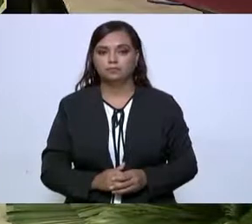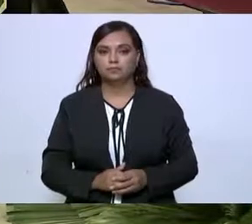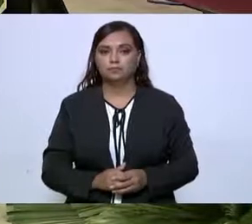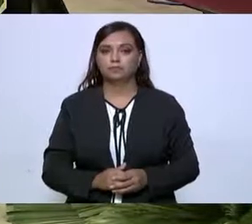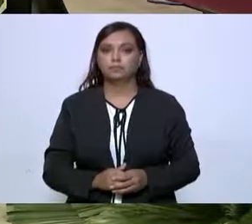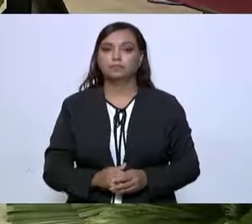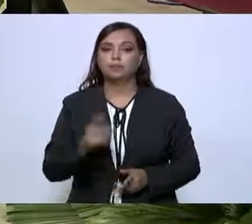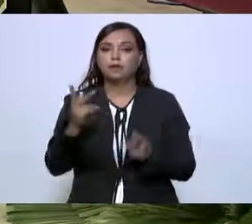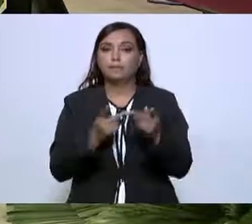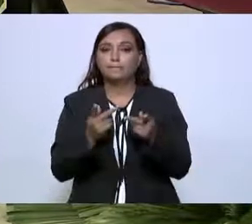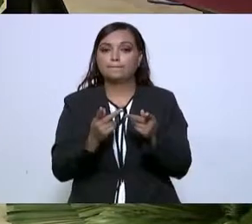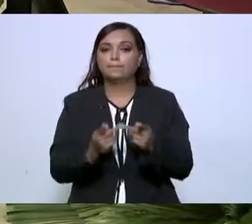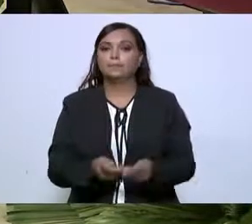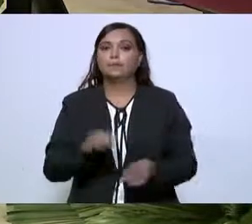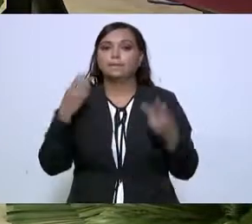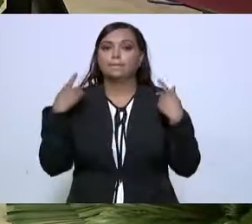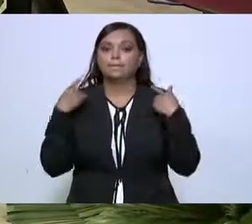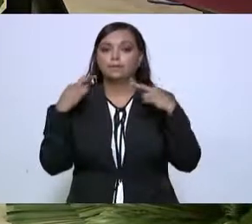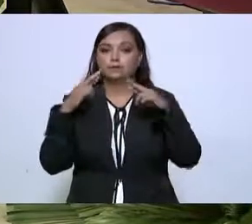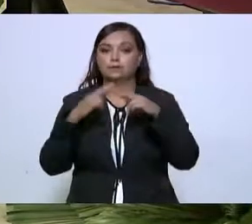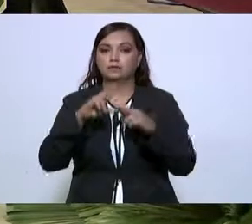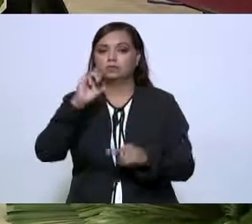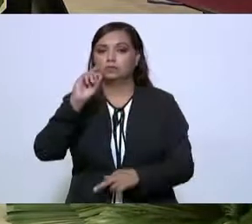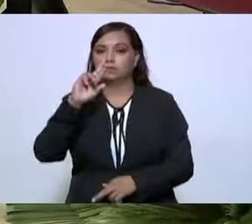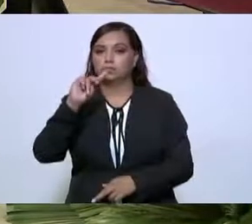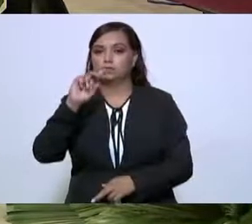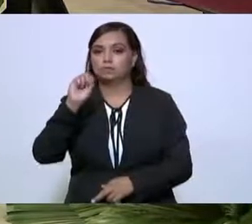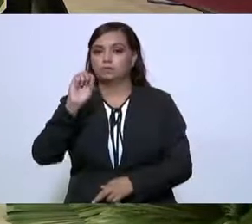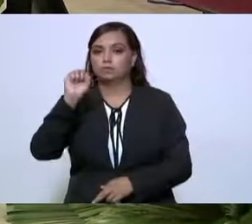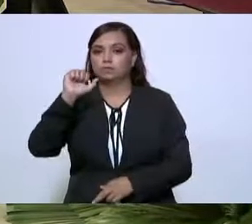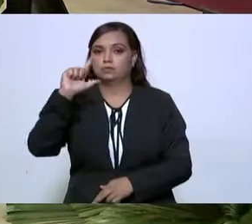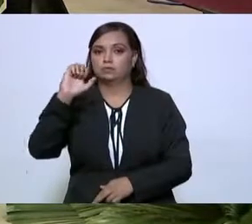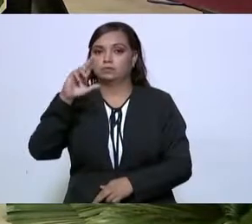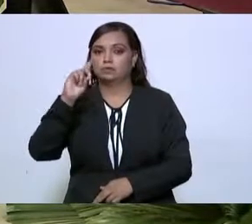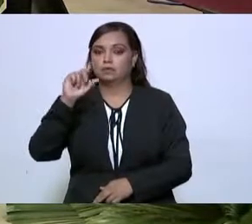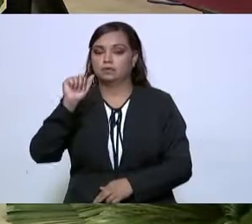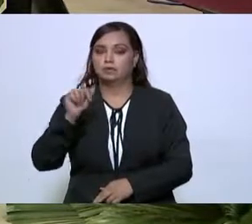Interviene el maestro Roberto Salcedo, aquí no secretario de la Función Pública.